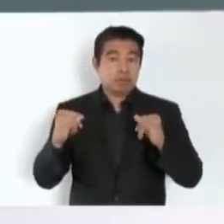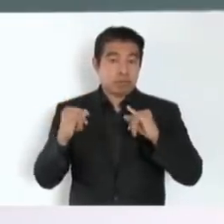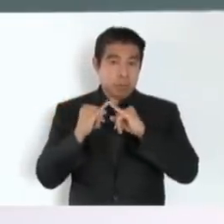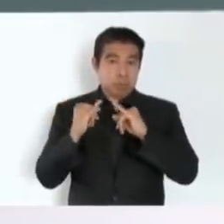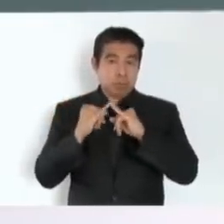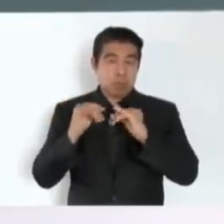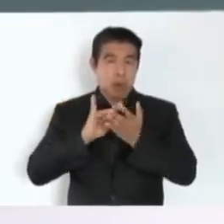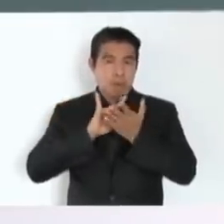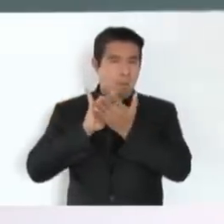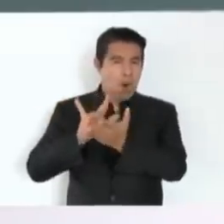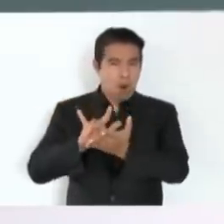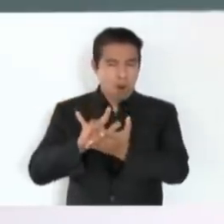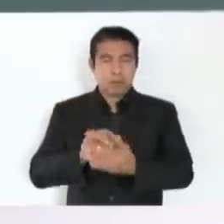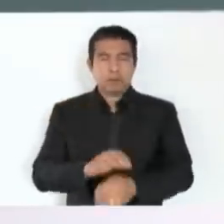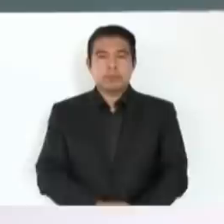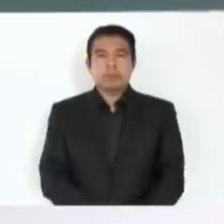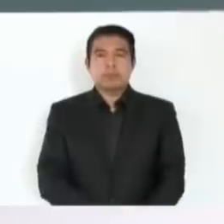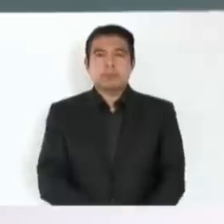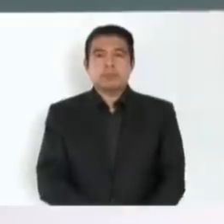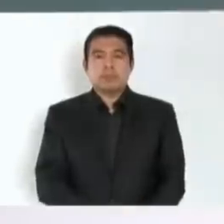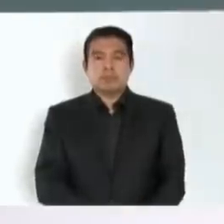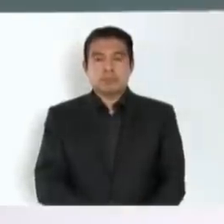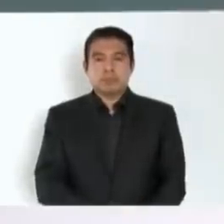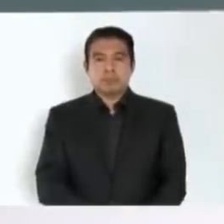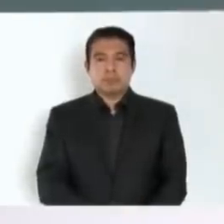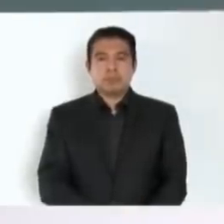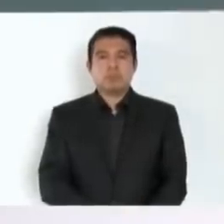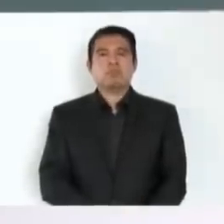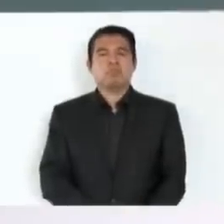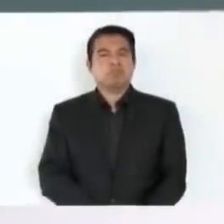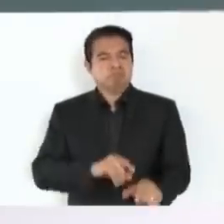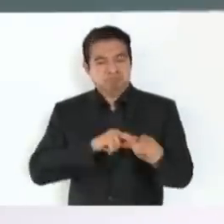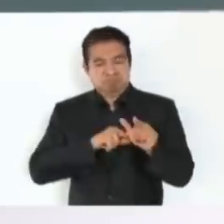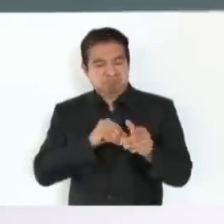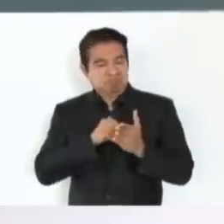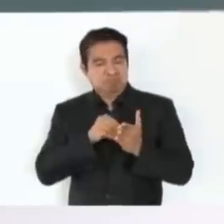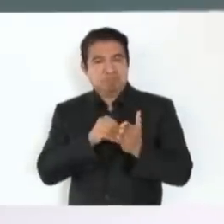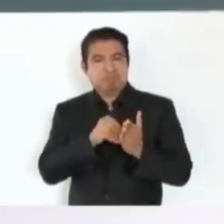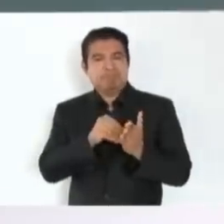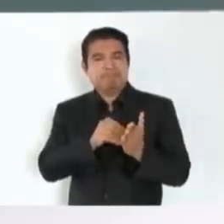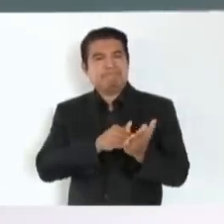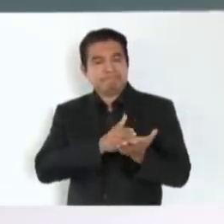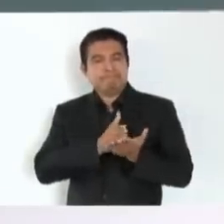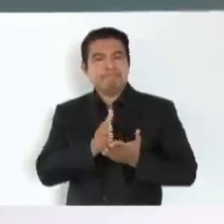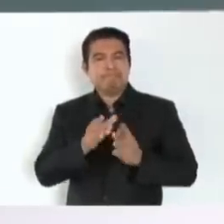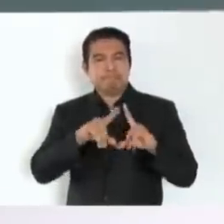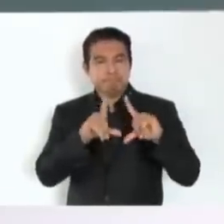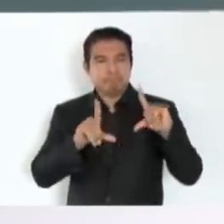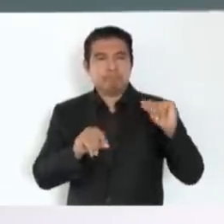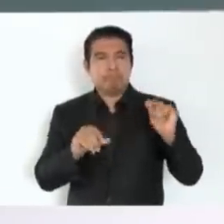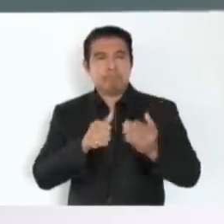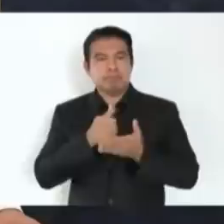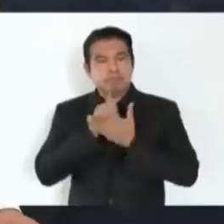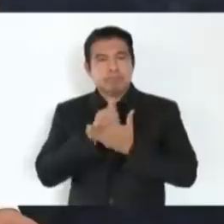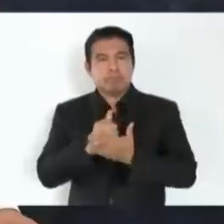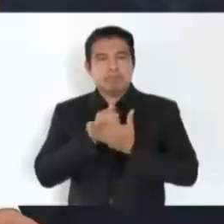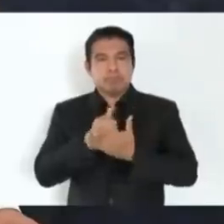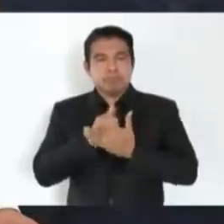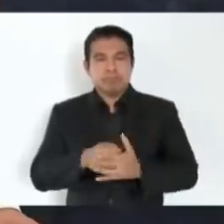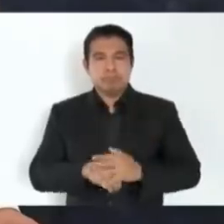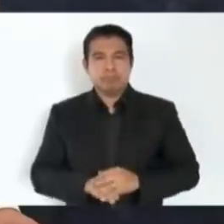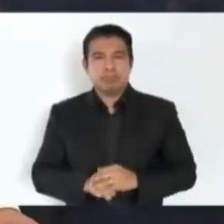está sirviendo lealmente al pueblo y que está